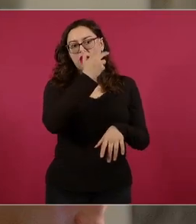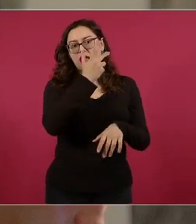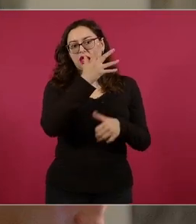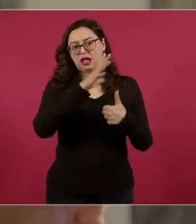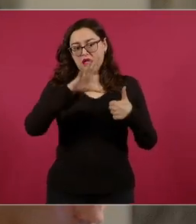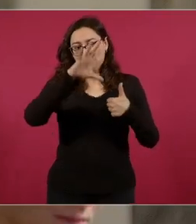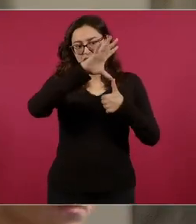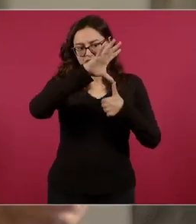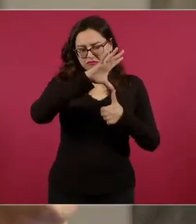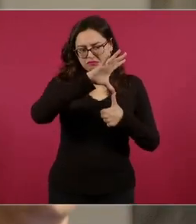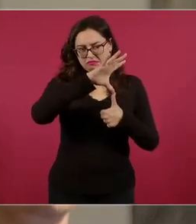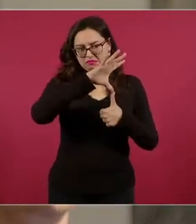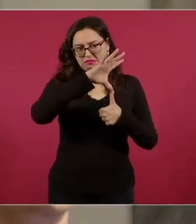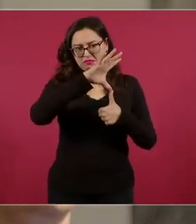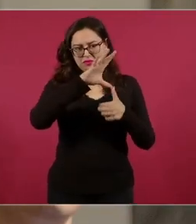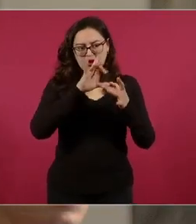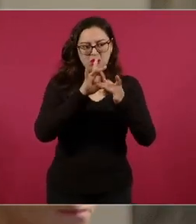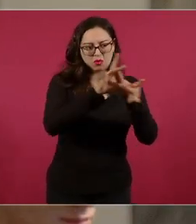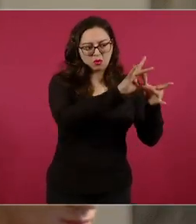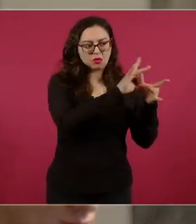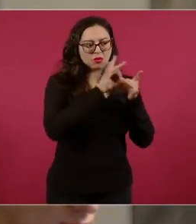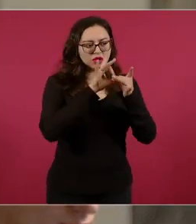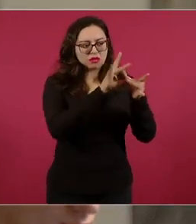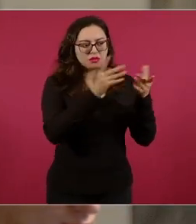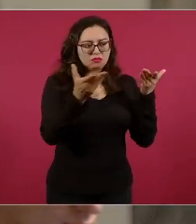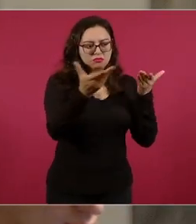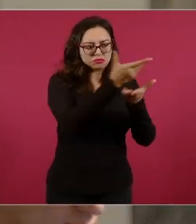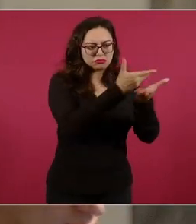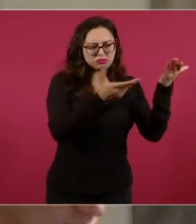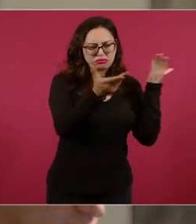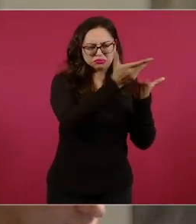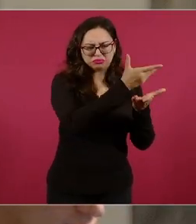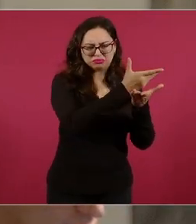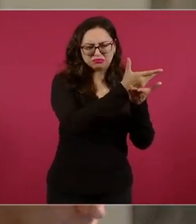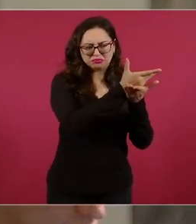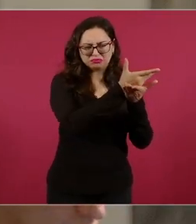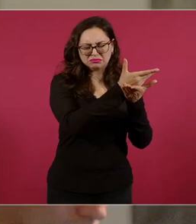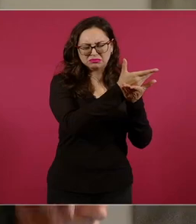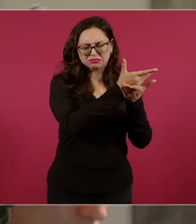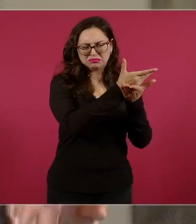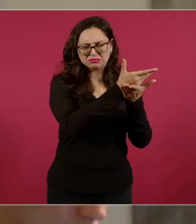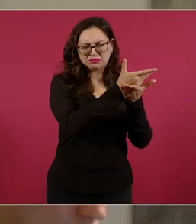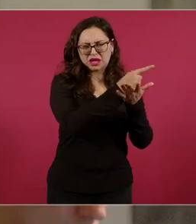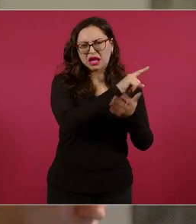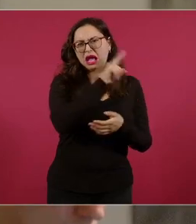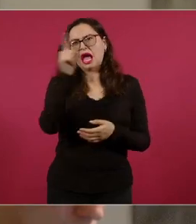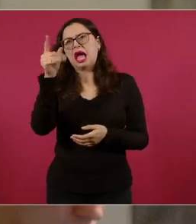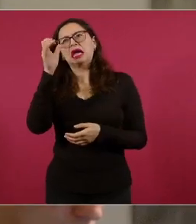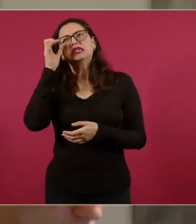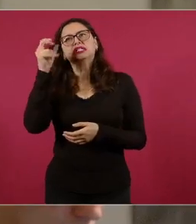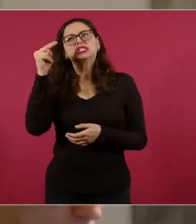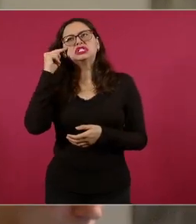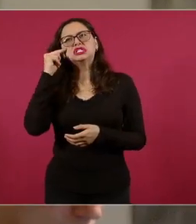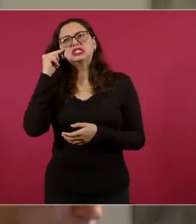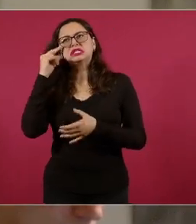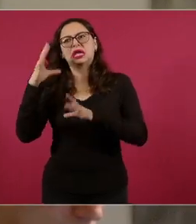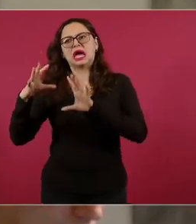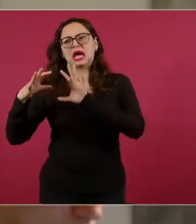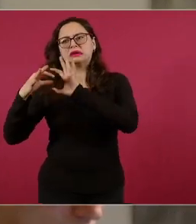Pero cómo se va a hacer este plan, cómo atraer a las